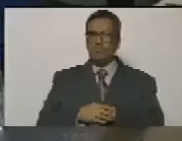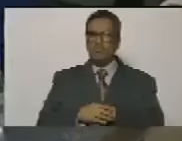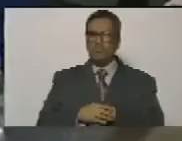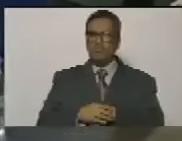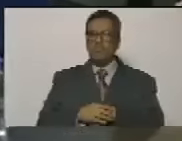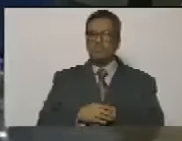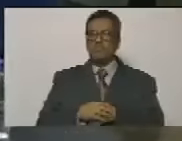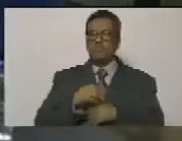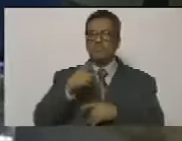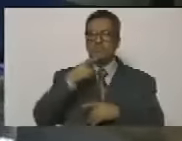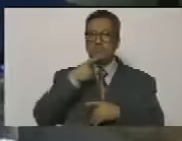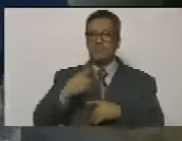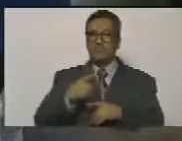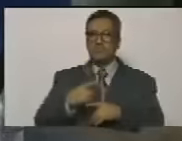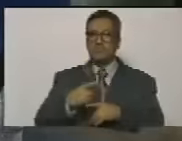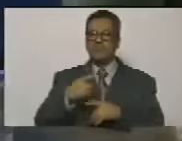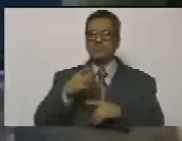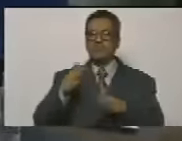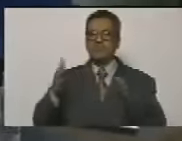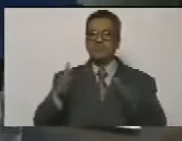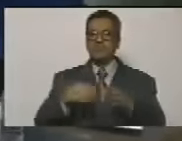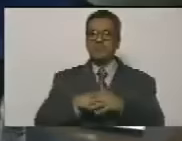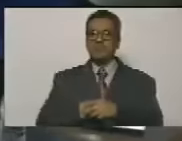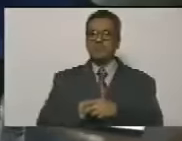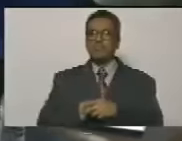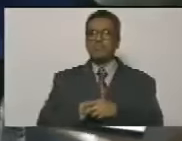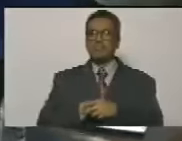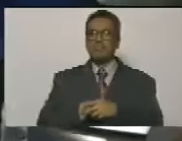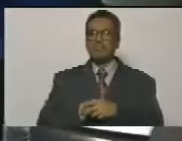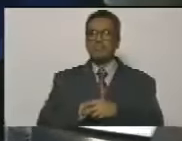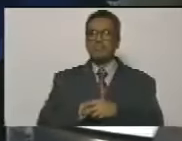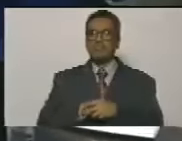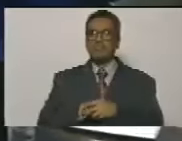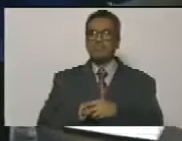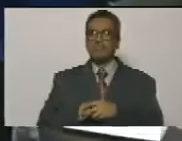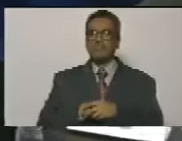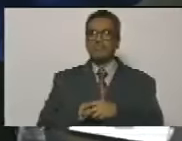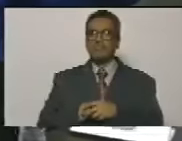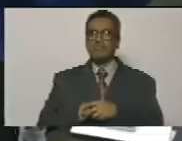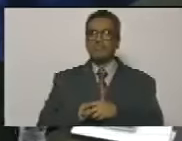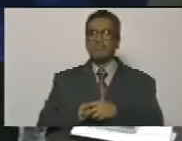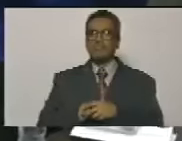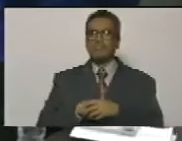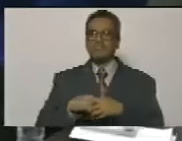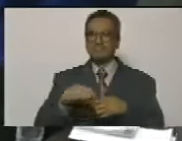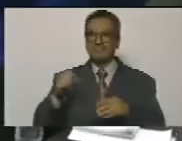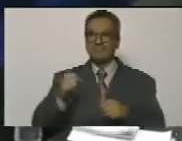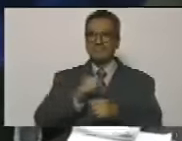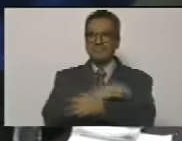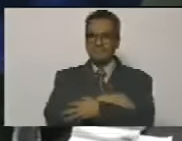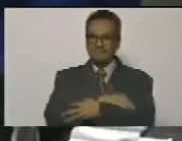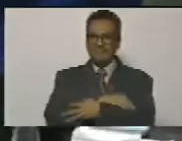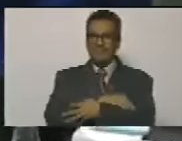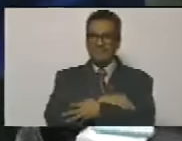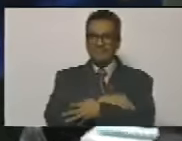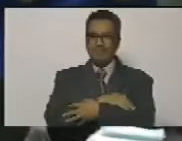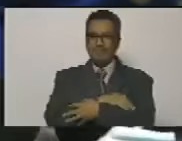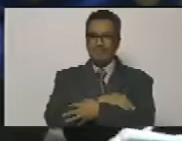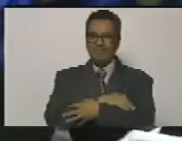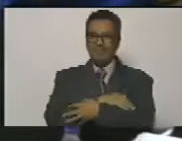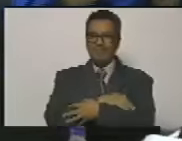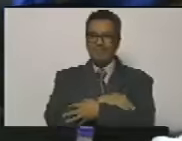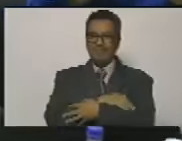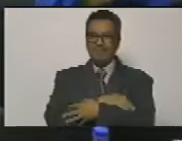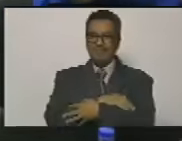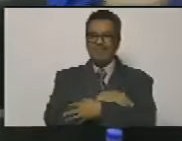después de la improvisación porque no estaba previsto esto abrazo y los